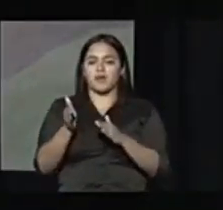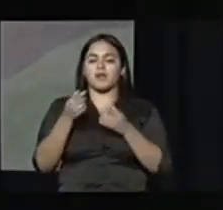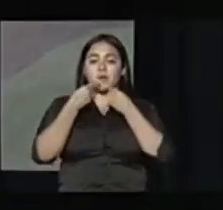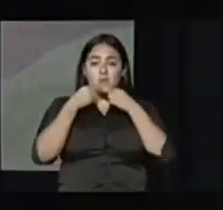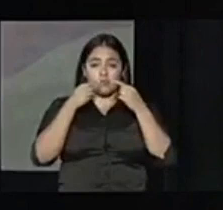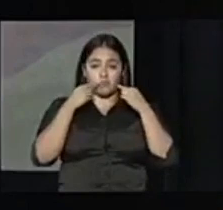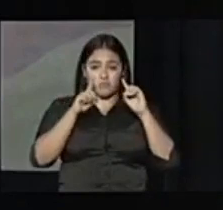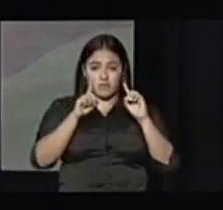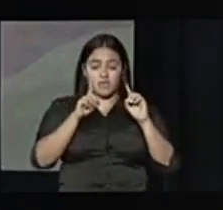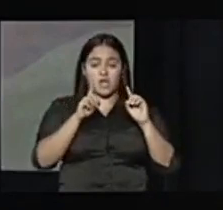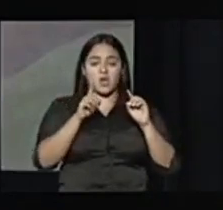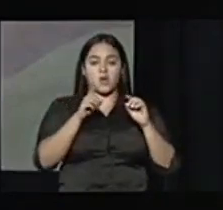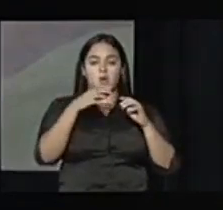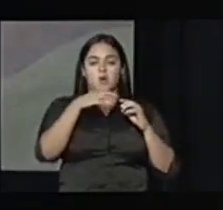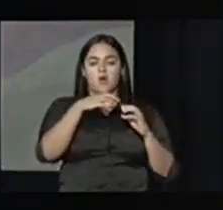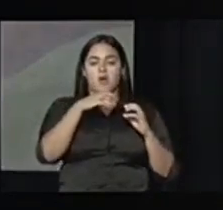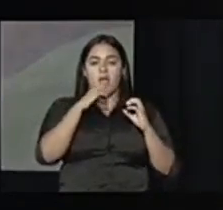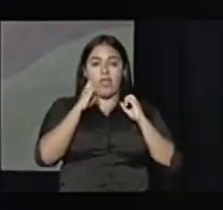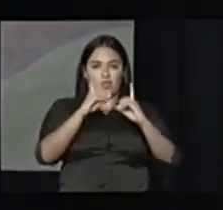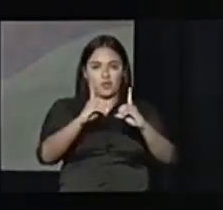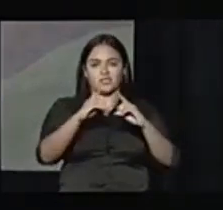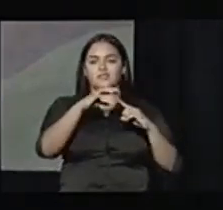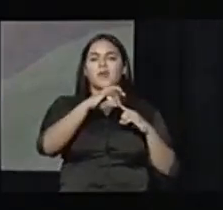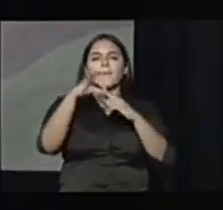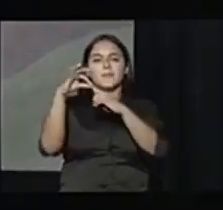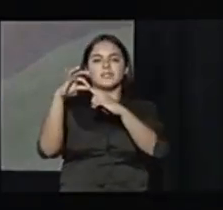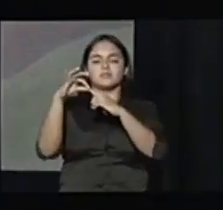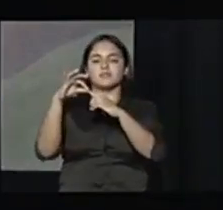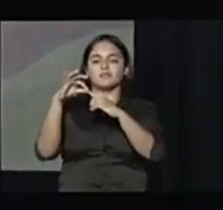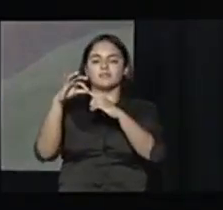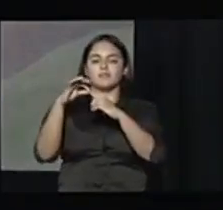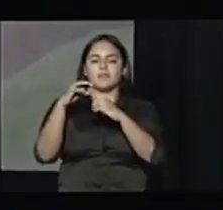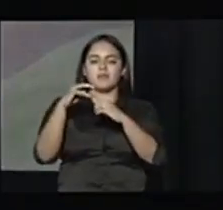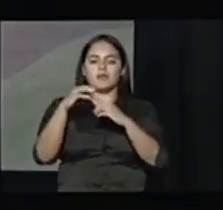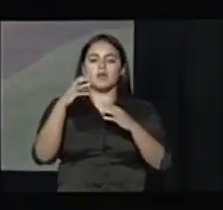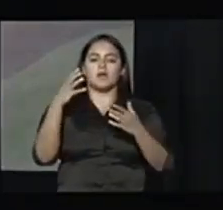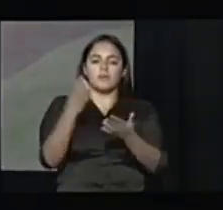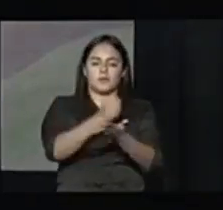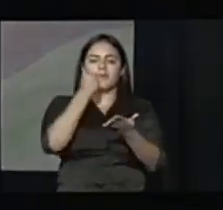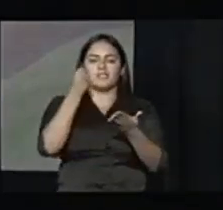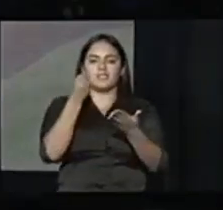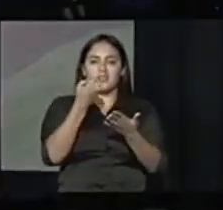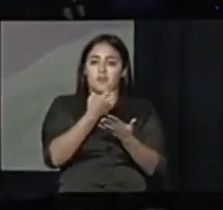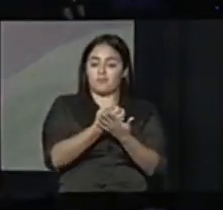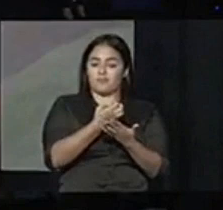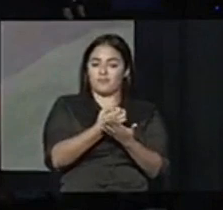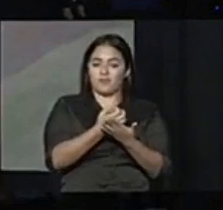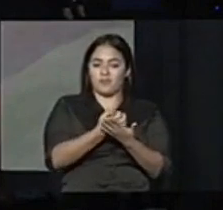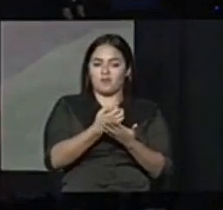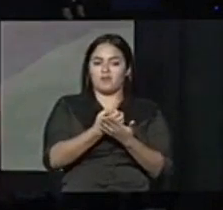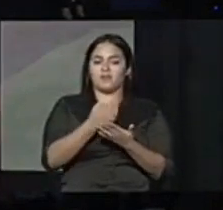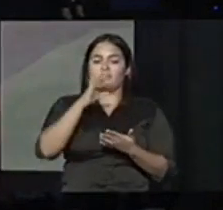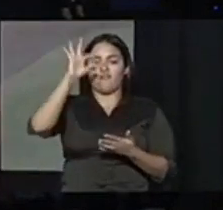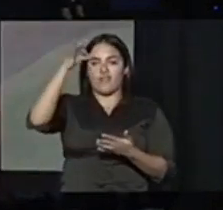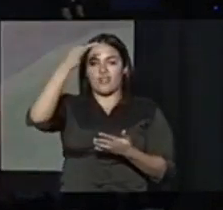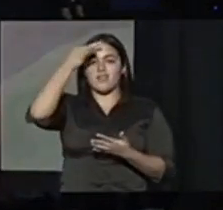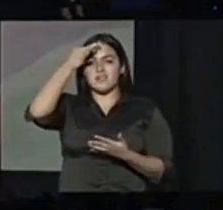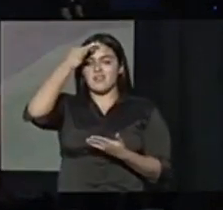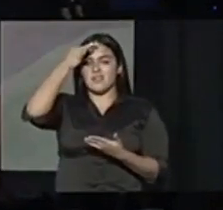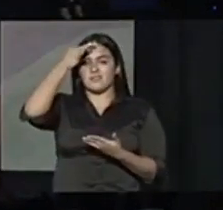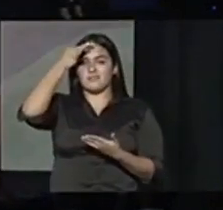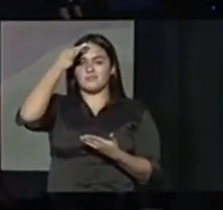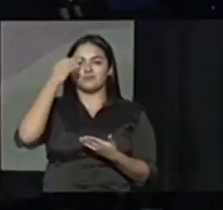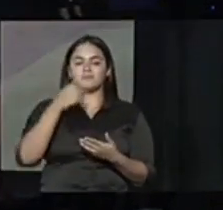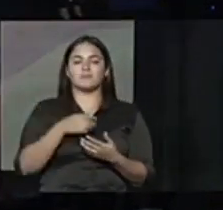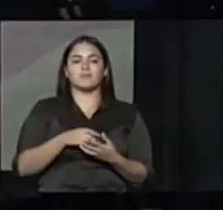aprovechando al máximo todos los fondos federales que tenemos disponibles para ello también